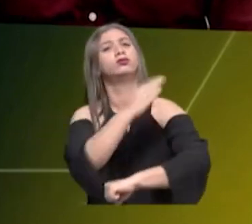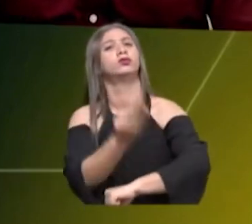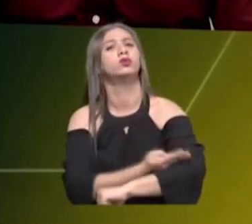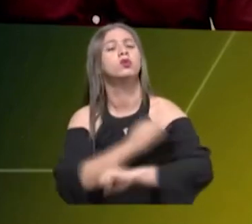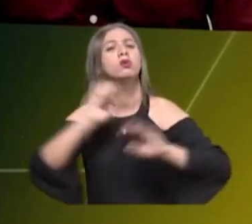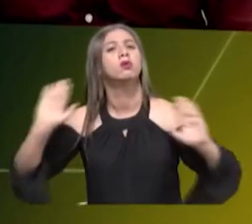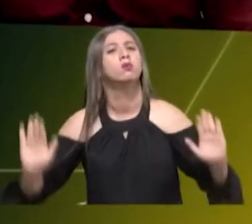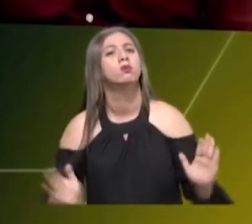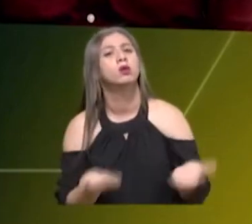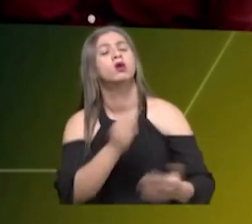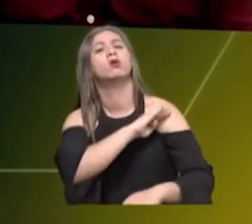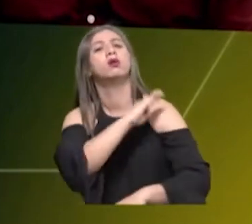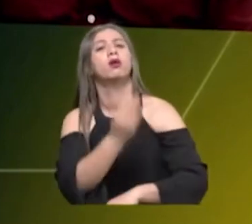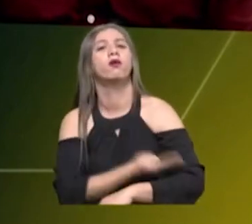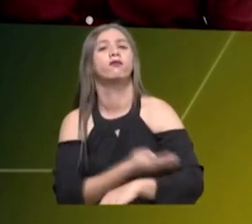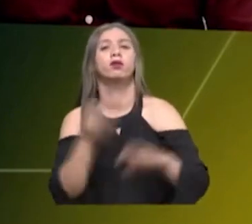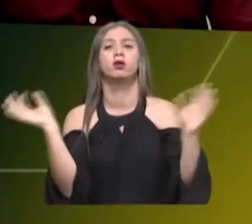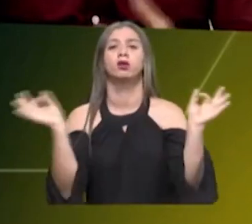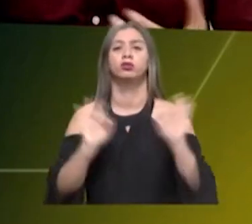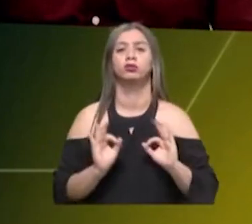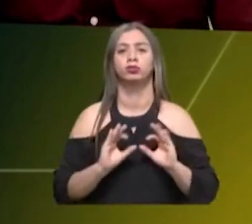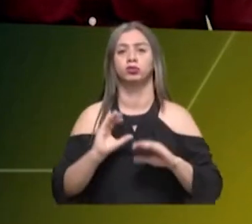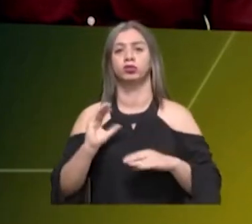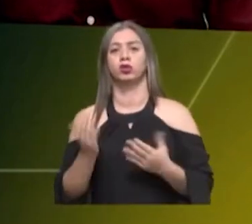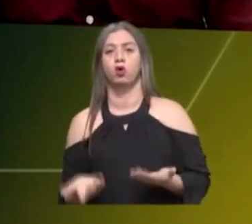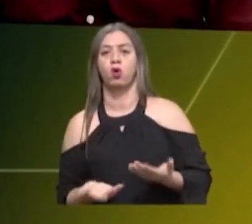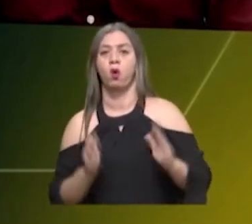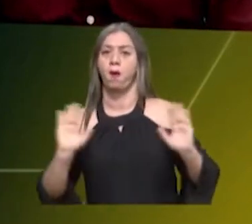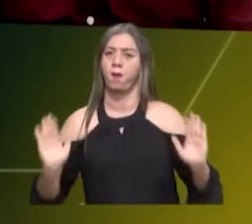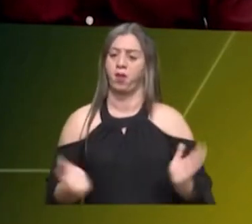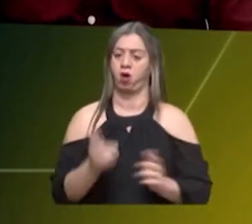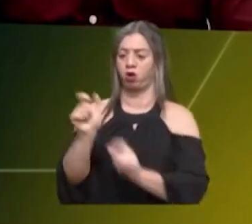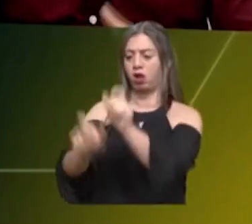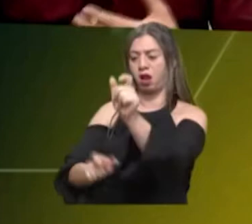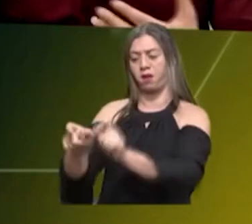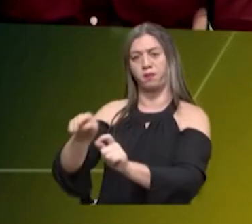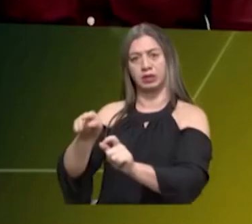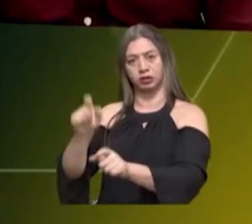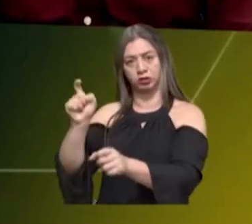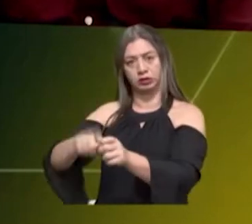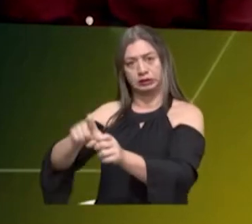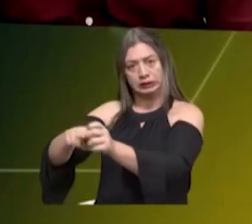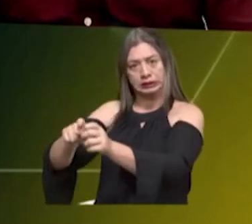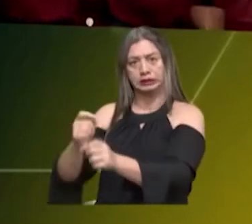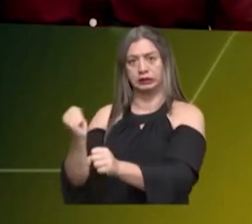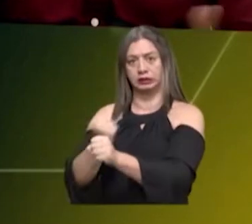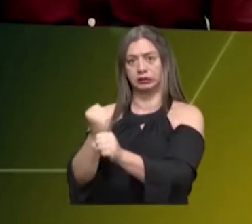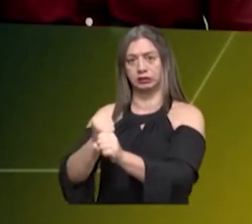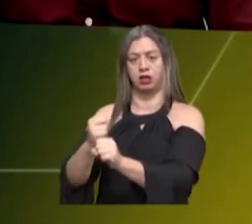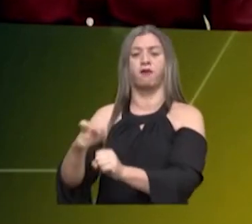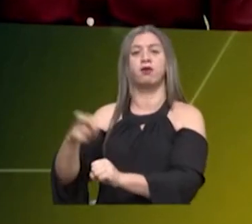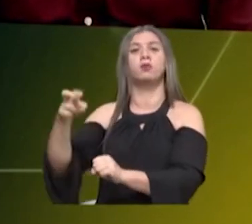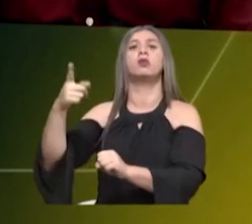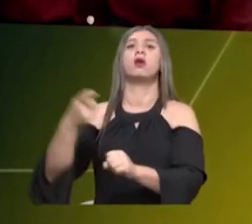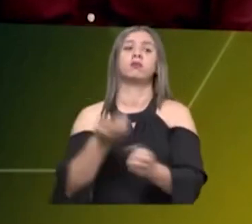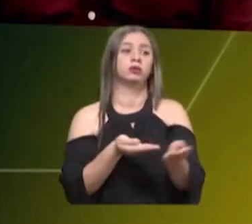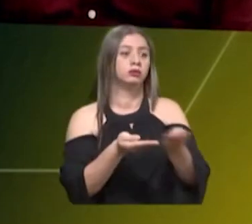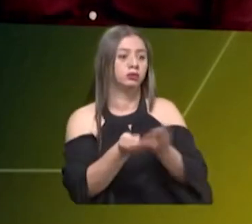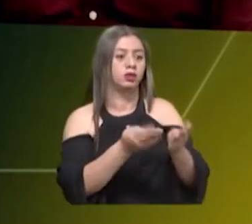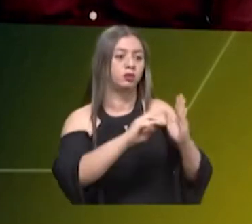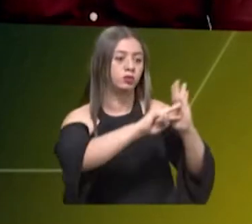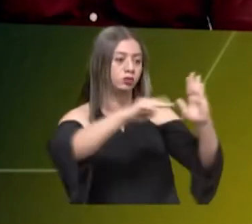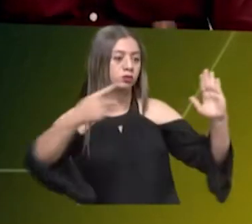mejorar las capacidades de la organización, mejorar las condiciones de sus funcionarios, mejorar en lo que tiene que ver con tecnologías para poder prestar un mejor servicio,